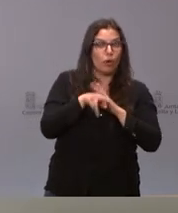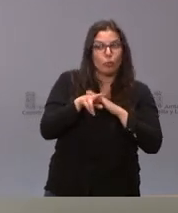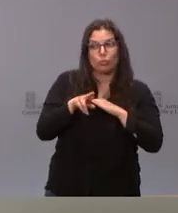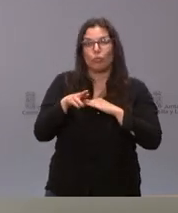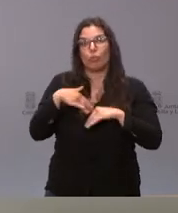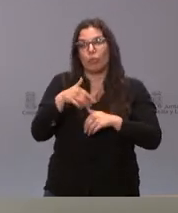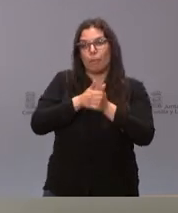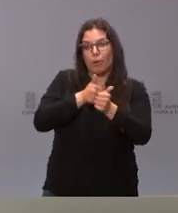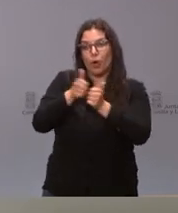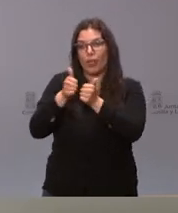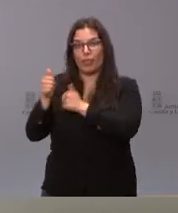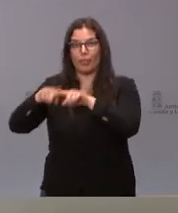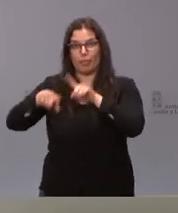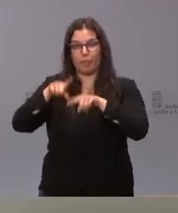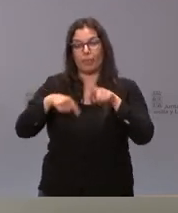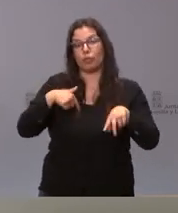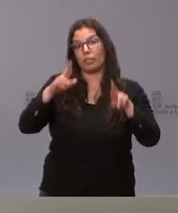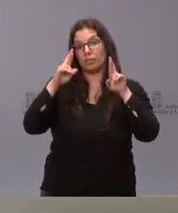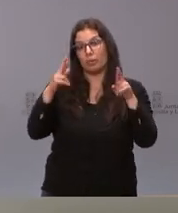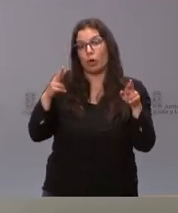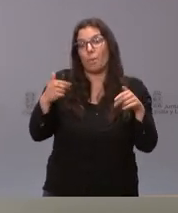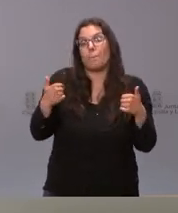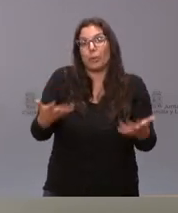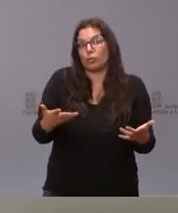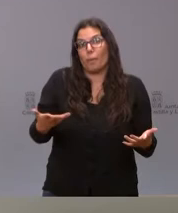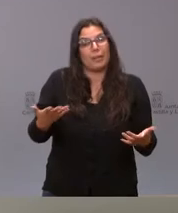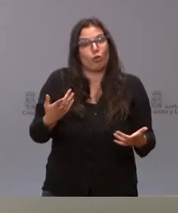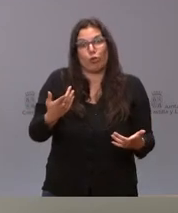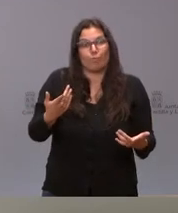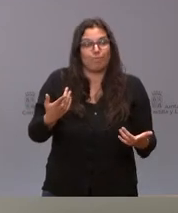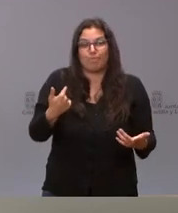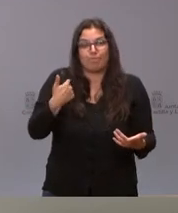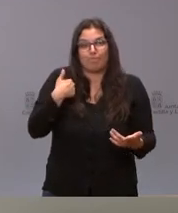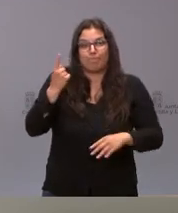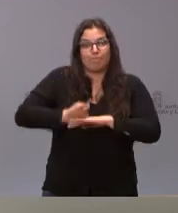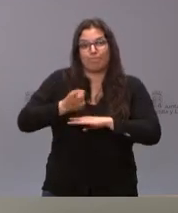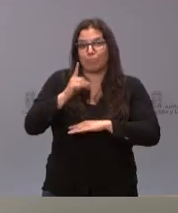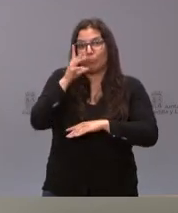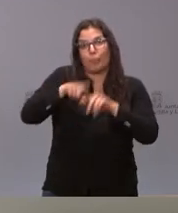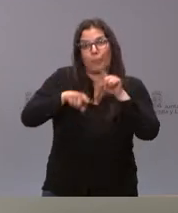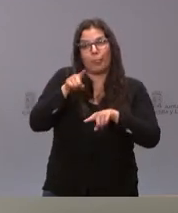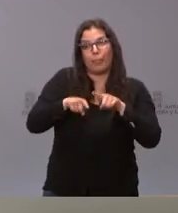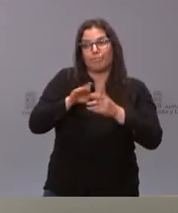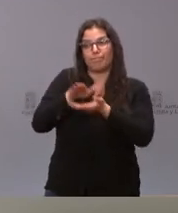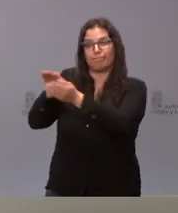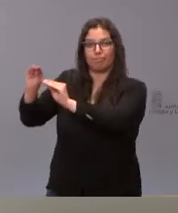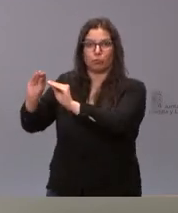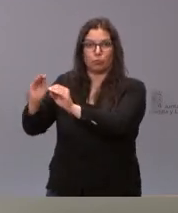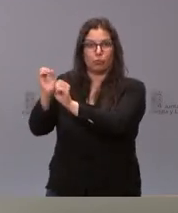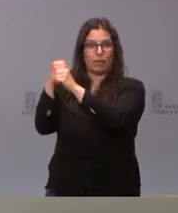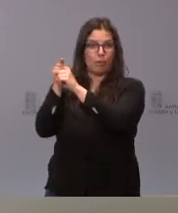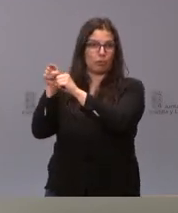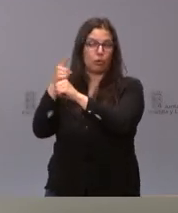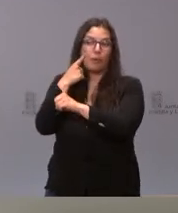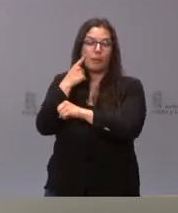priorizando los análisis yo espero que pueda ser lo más breve posible pero no depende de nosotros porque está en este momento estas muestras en Majala Onda a